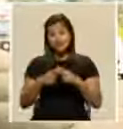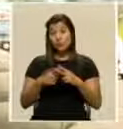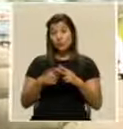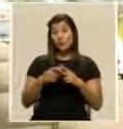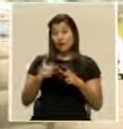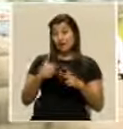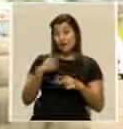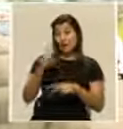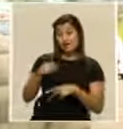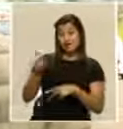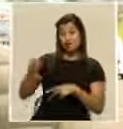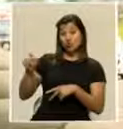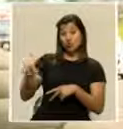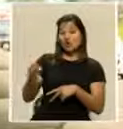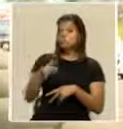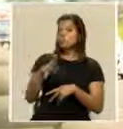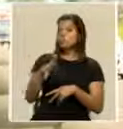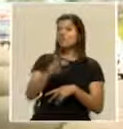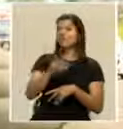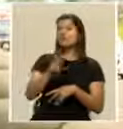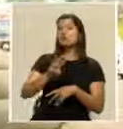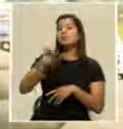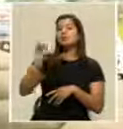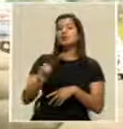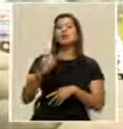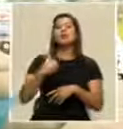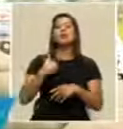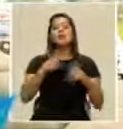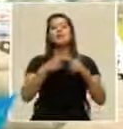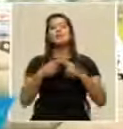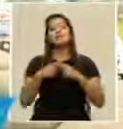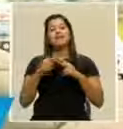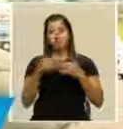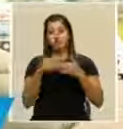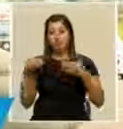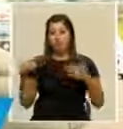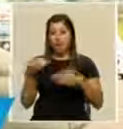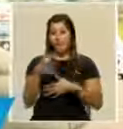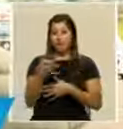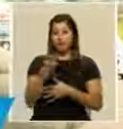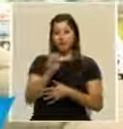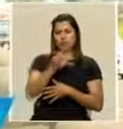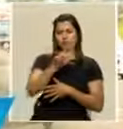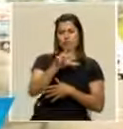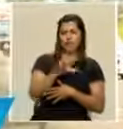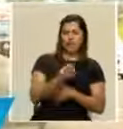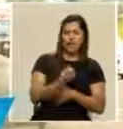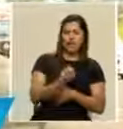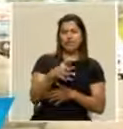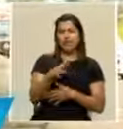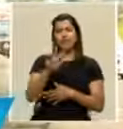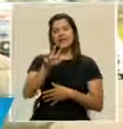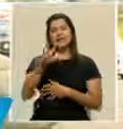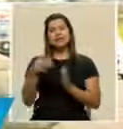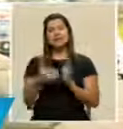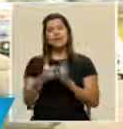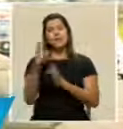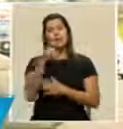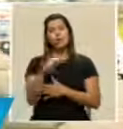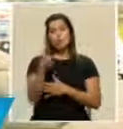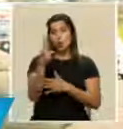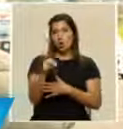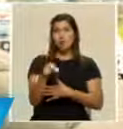visto que ha aumentado, no sé, alrededor de unos 30, 35 mil colones. De junio para acá, lo que he tenido que estar